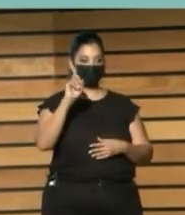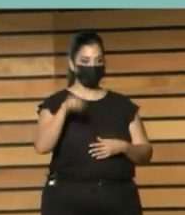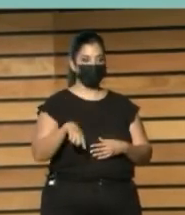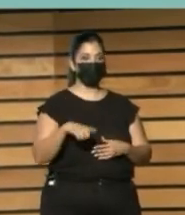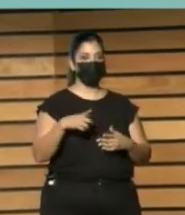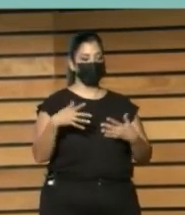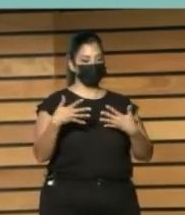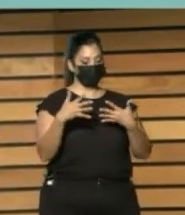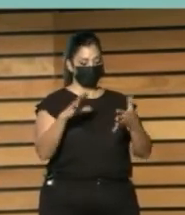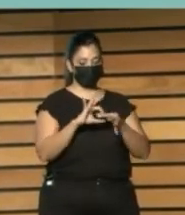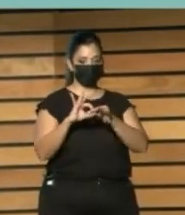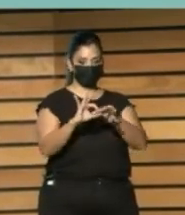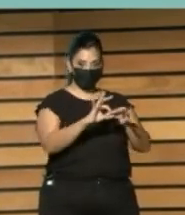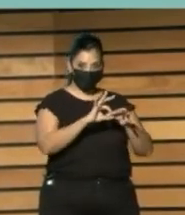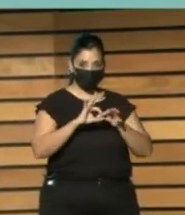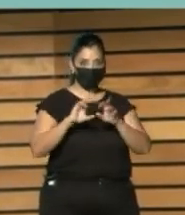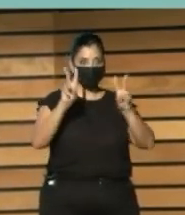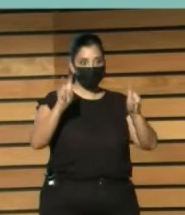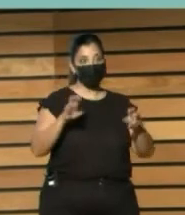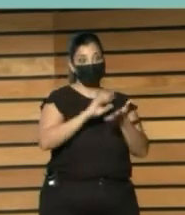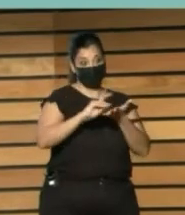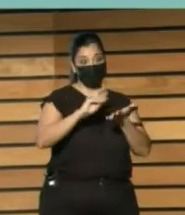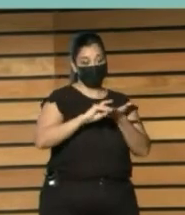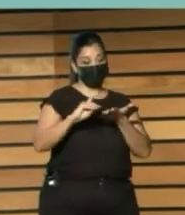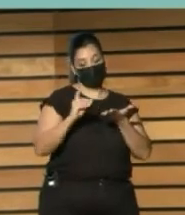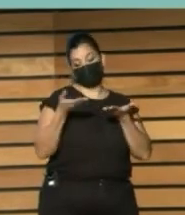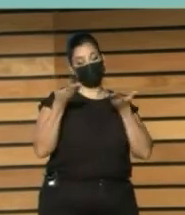Los avances Digitales